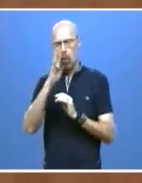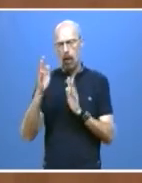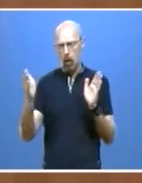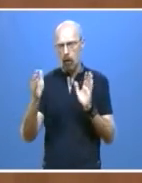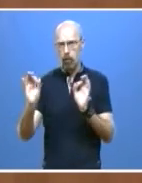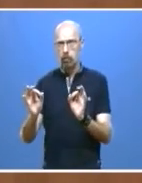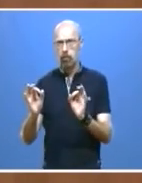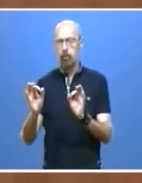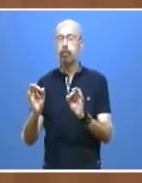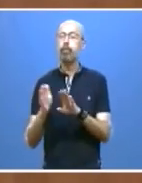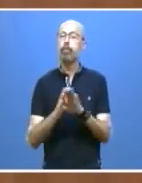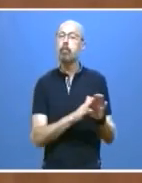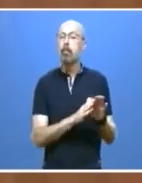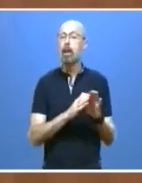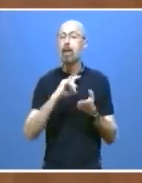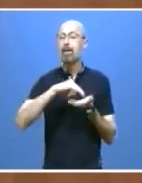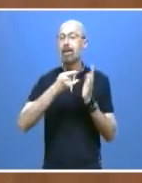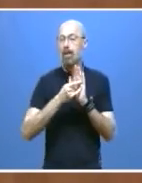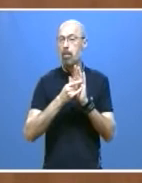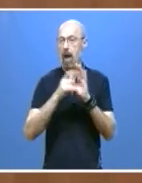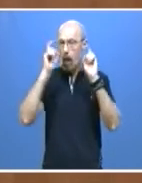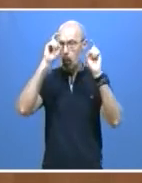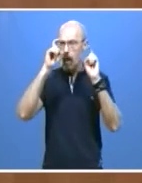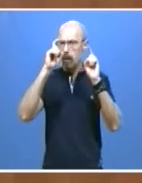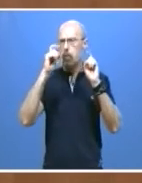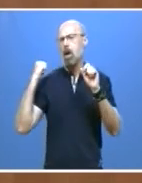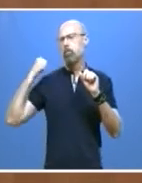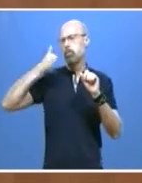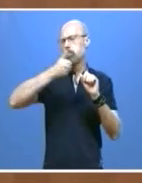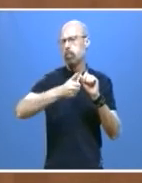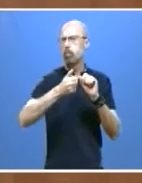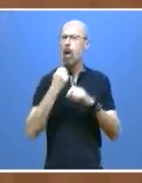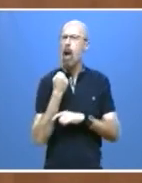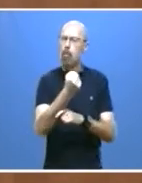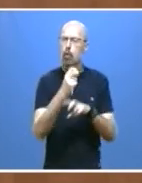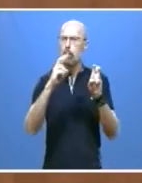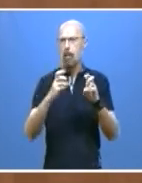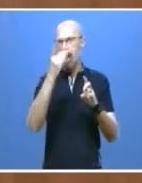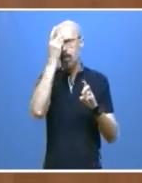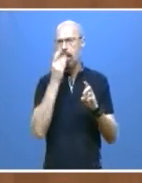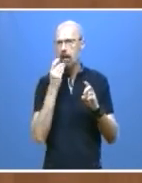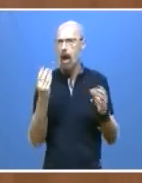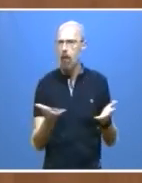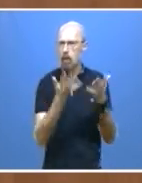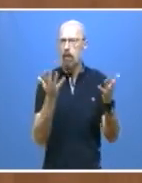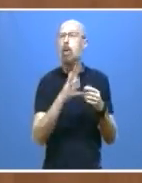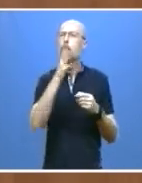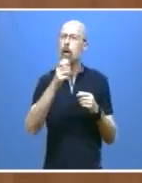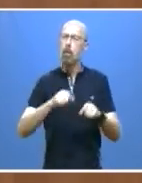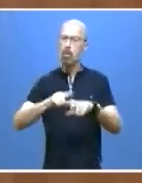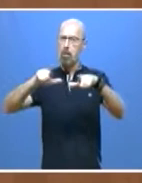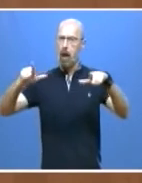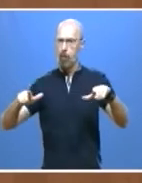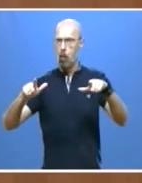lleva años apostando por la digitalización, por eso disponemos de una plataforma online de apoyo